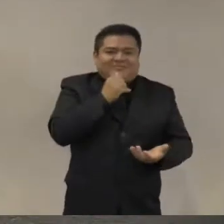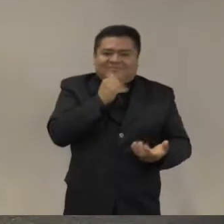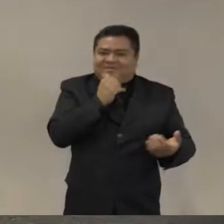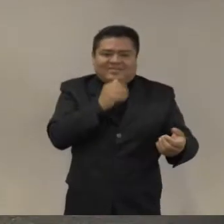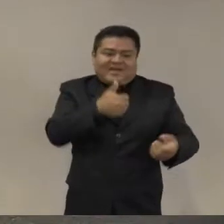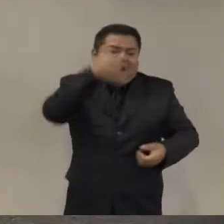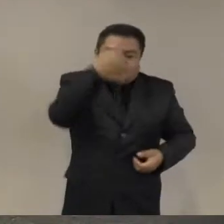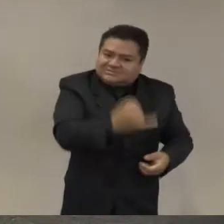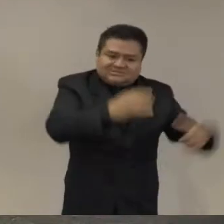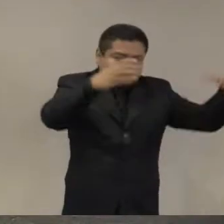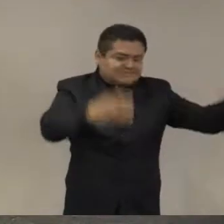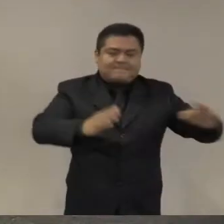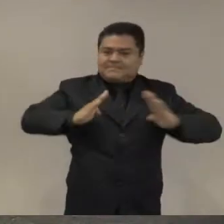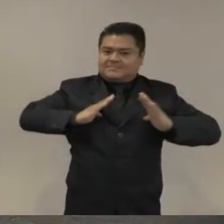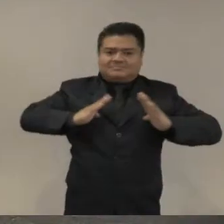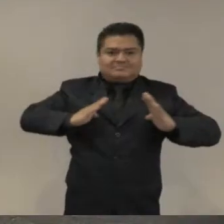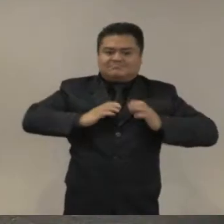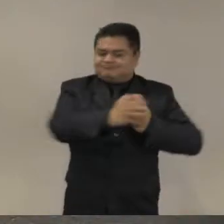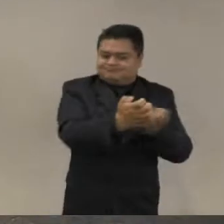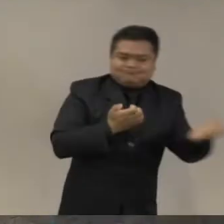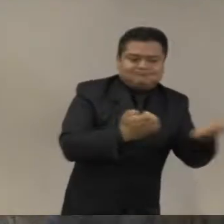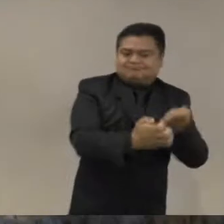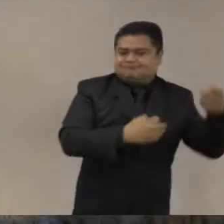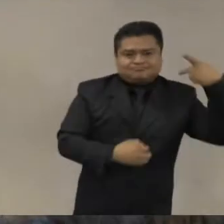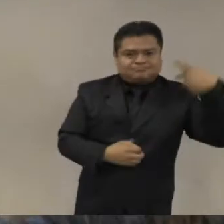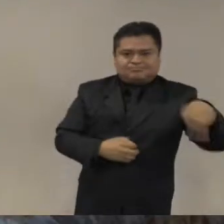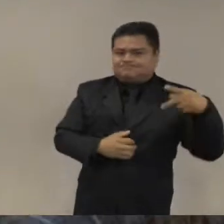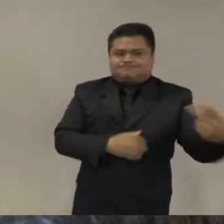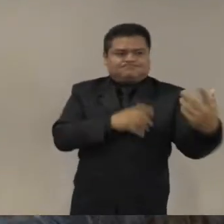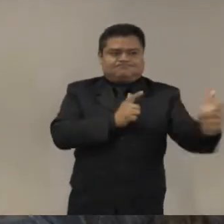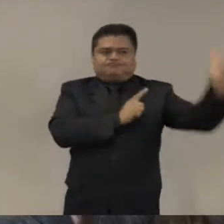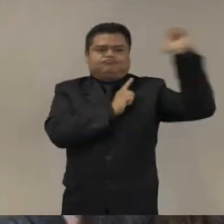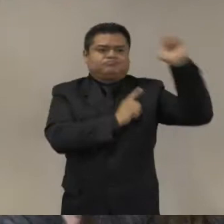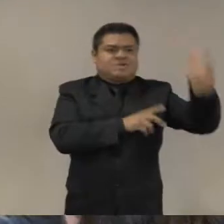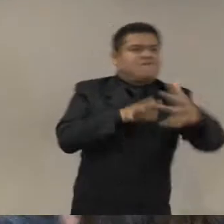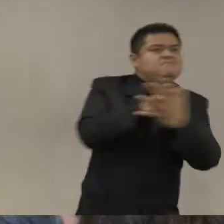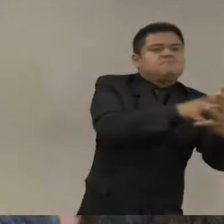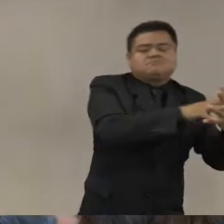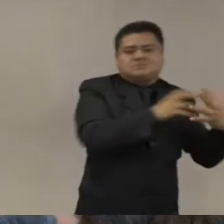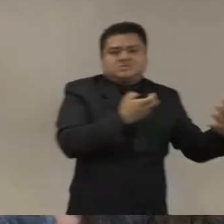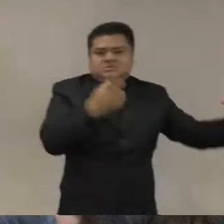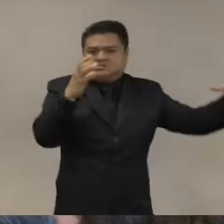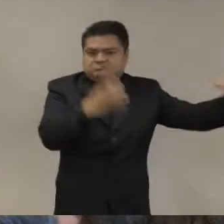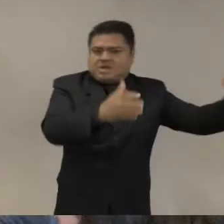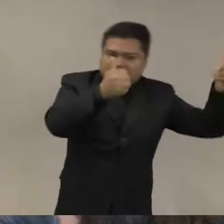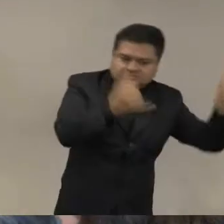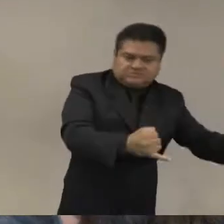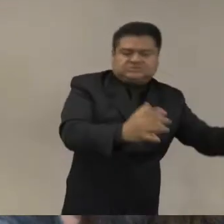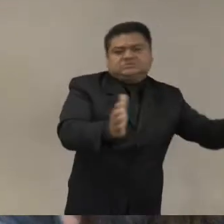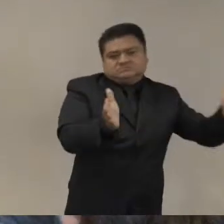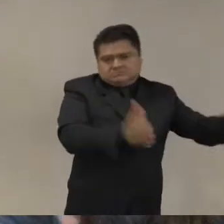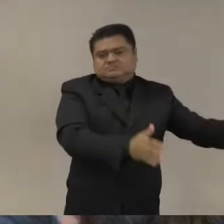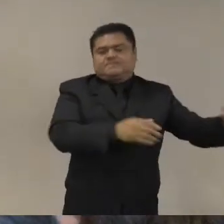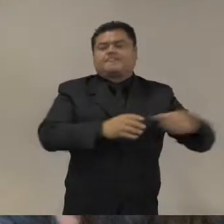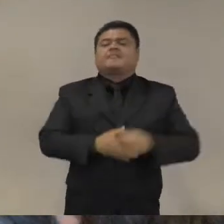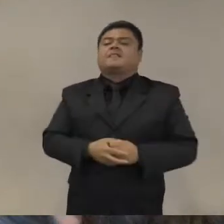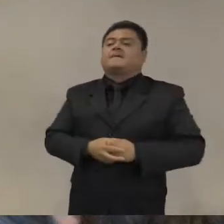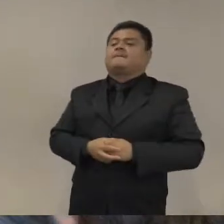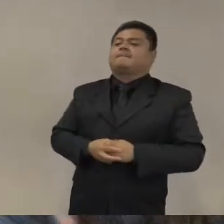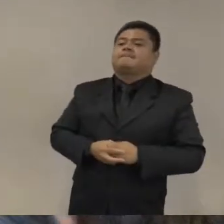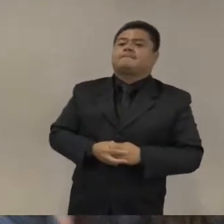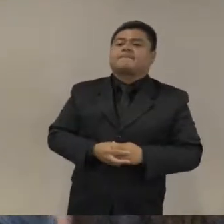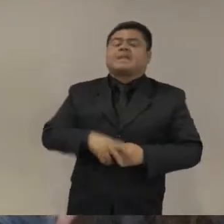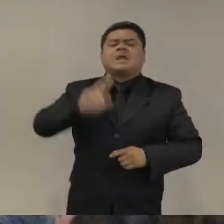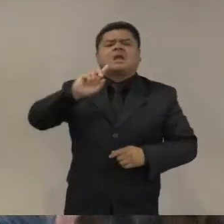también está el tema de controles civiles más allá de si la presencia es permanente o temporal creo que la gran pregunta para todos los gobiernos de la